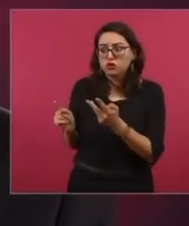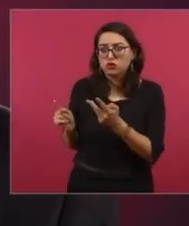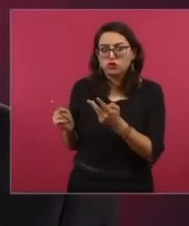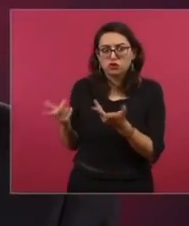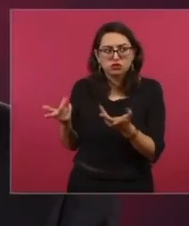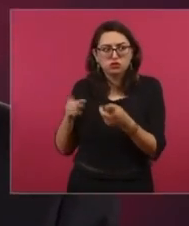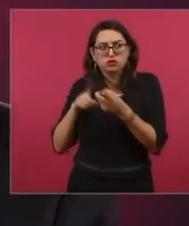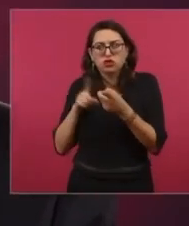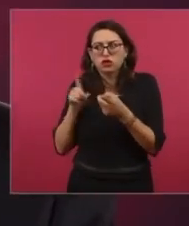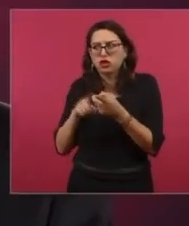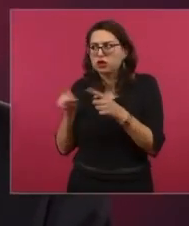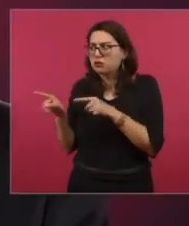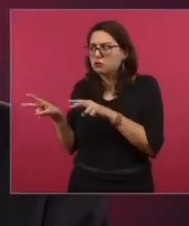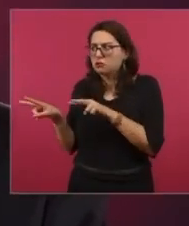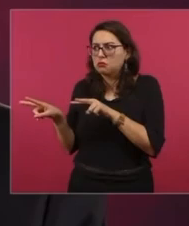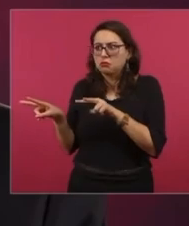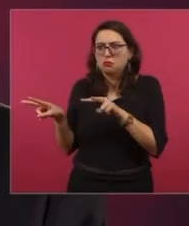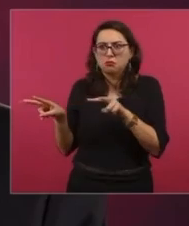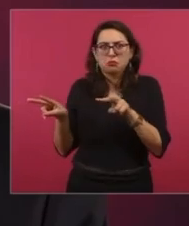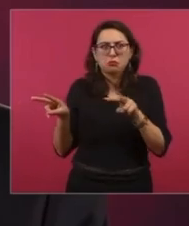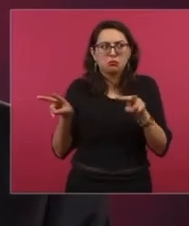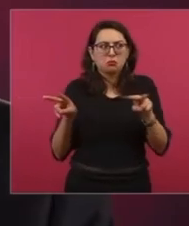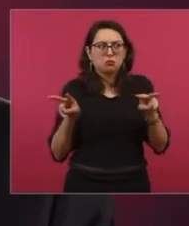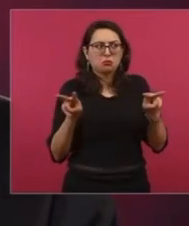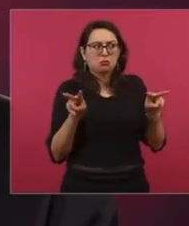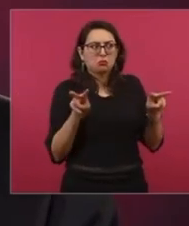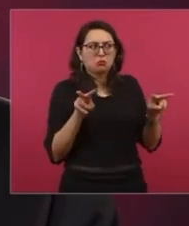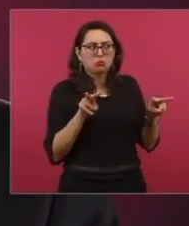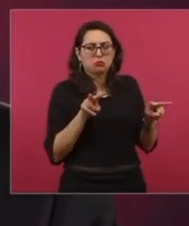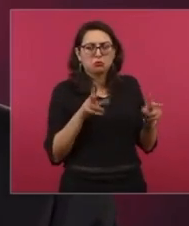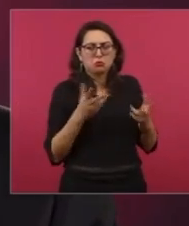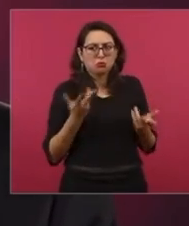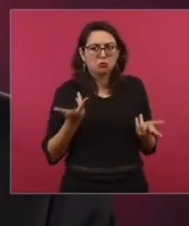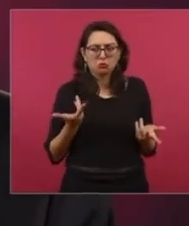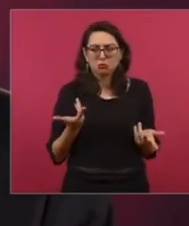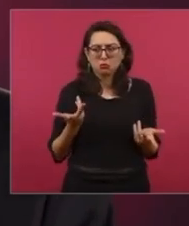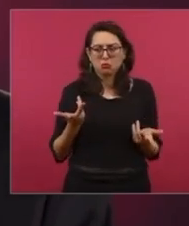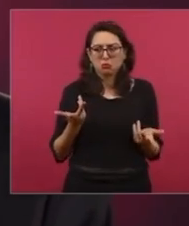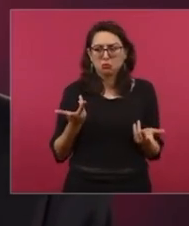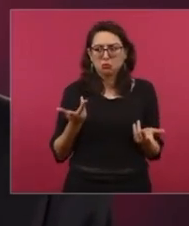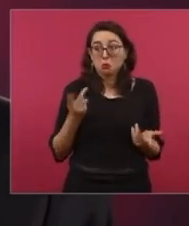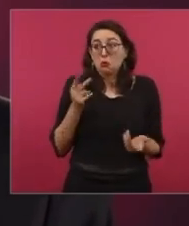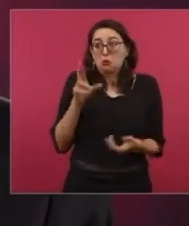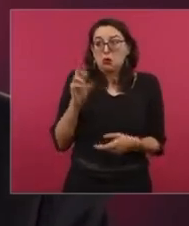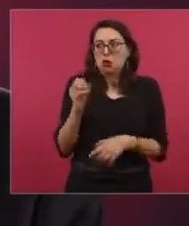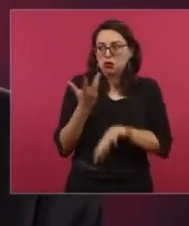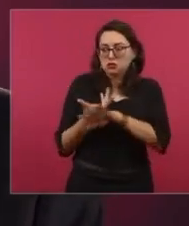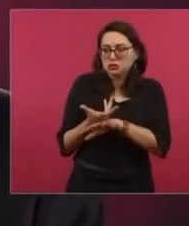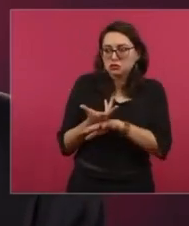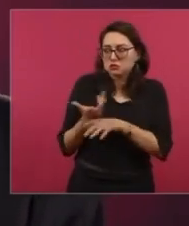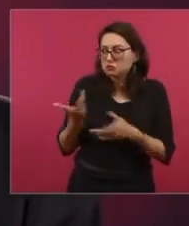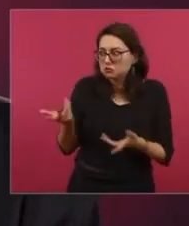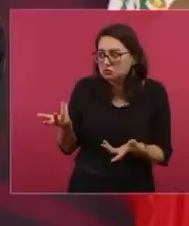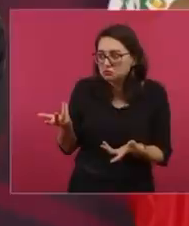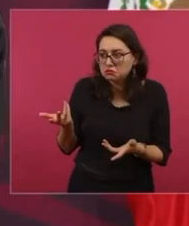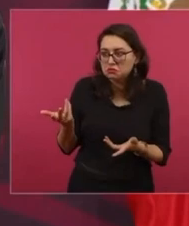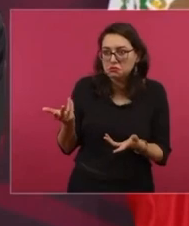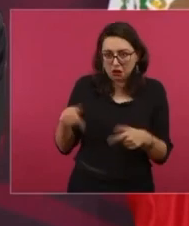-Reino Unido, pro-Japón, pro-Estados Unidos. Pues así estaban,